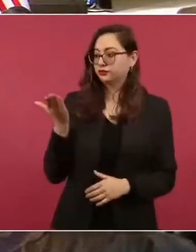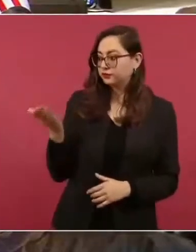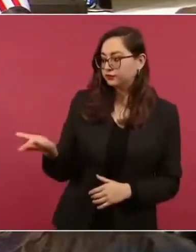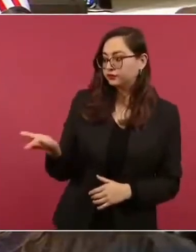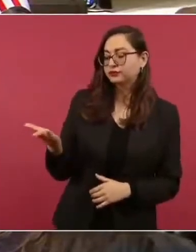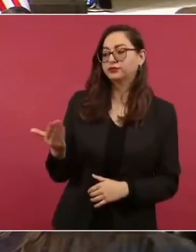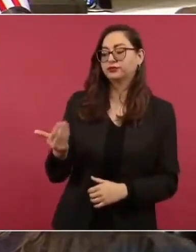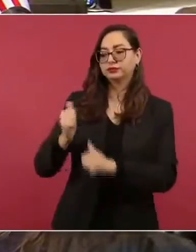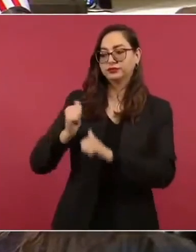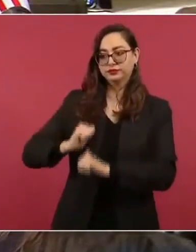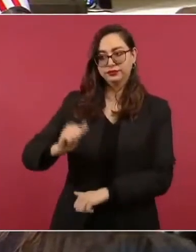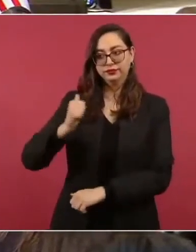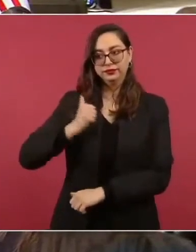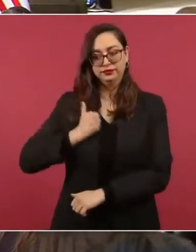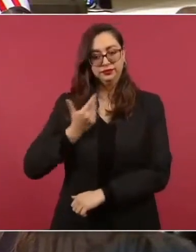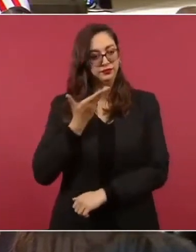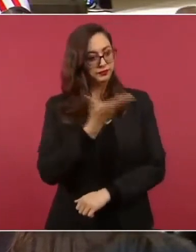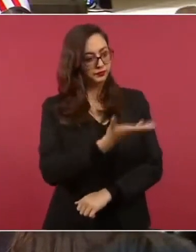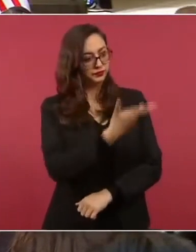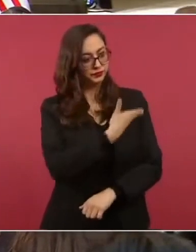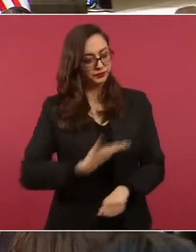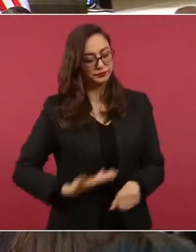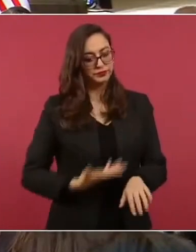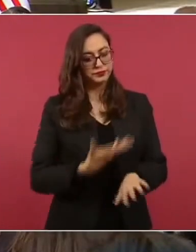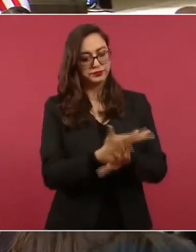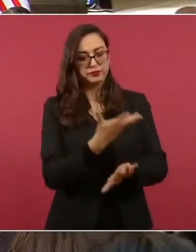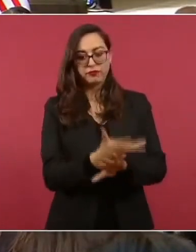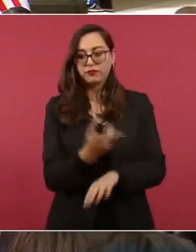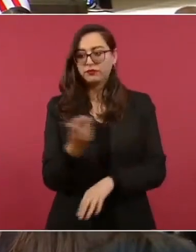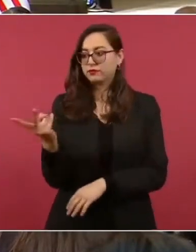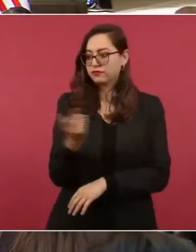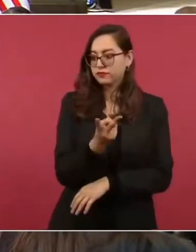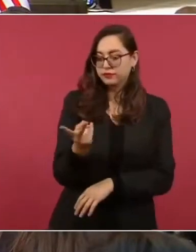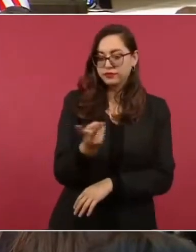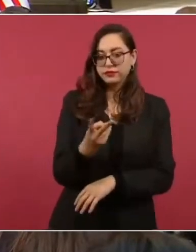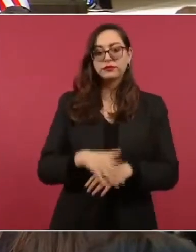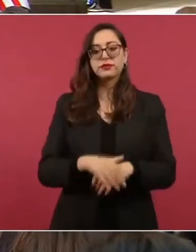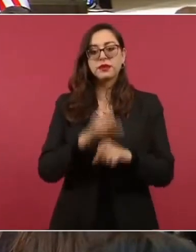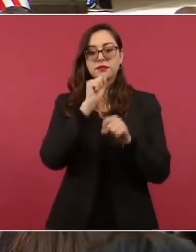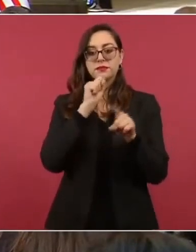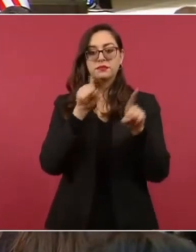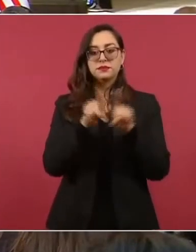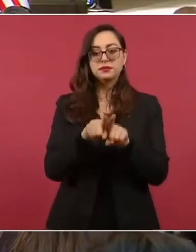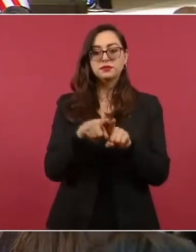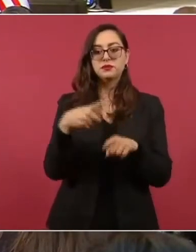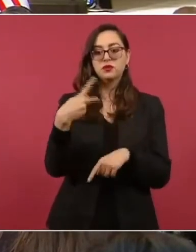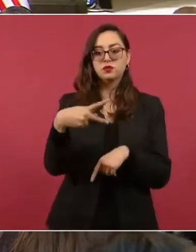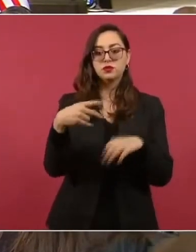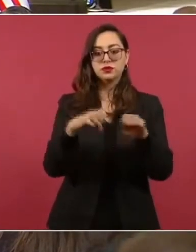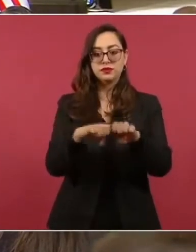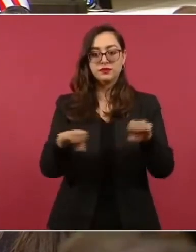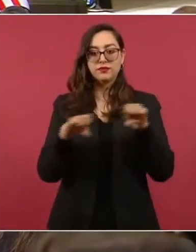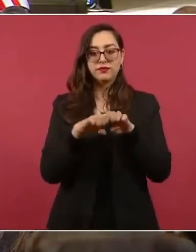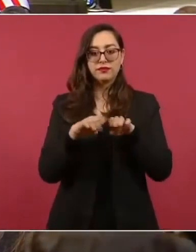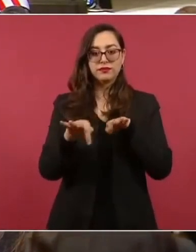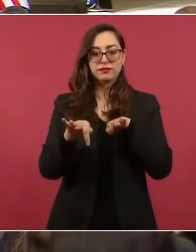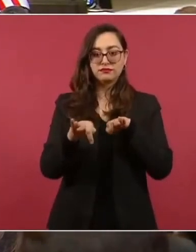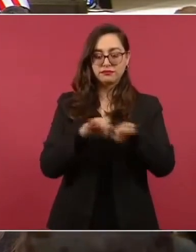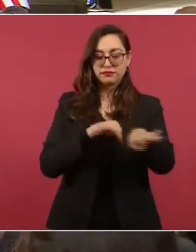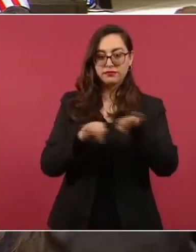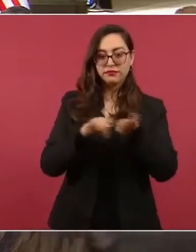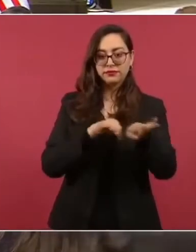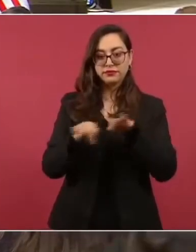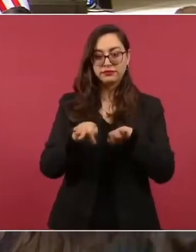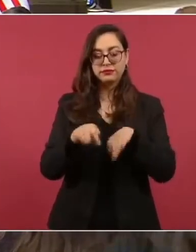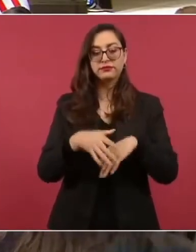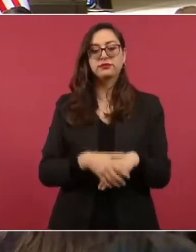al presidente Biden, a sus equipos de trabajo, de que tenemos solo